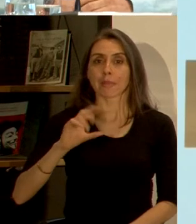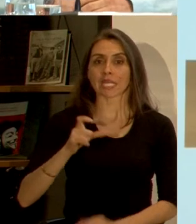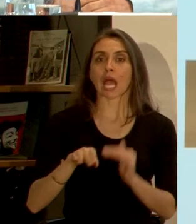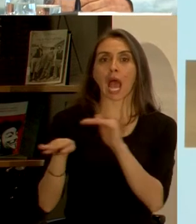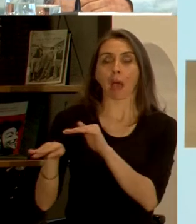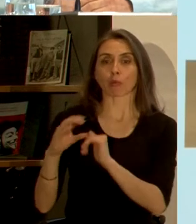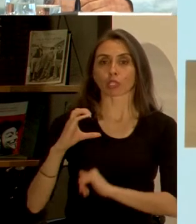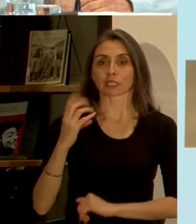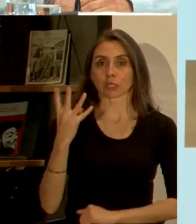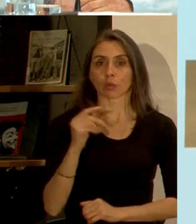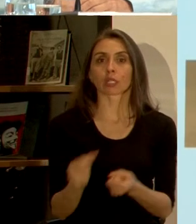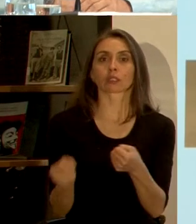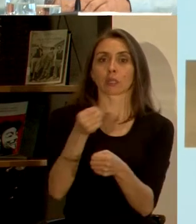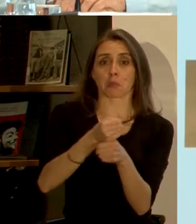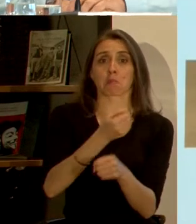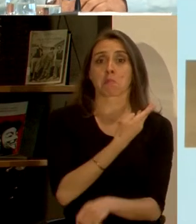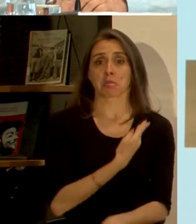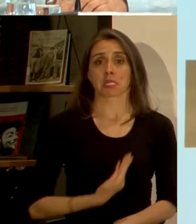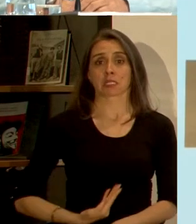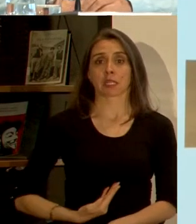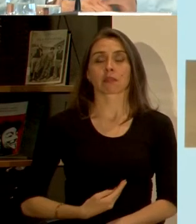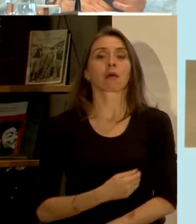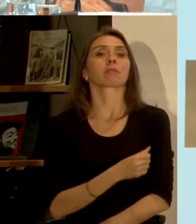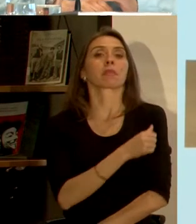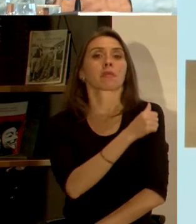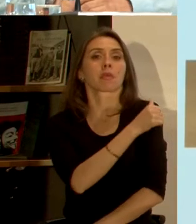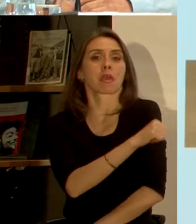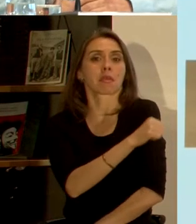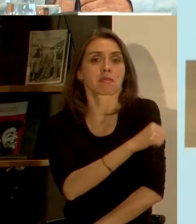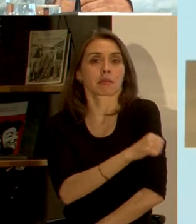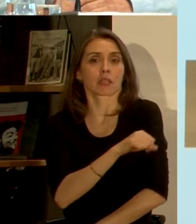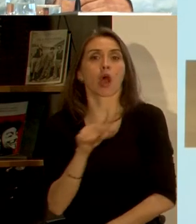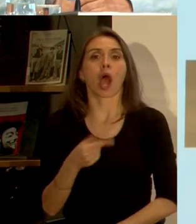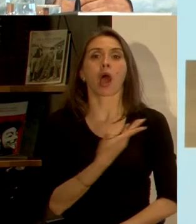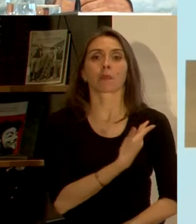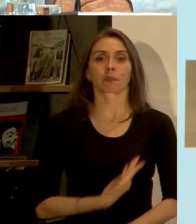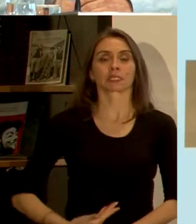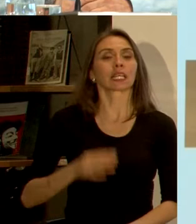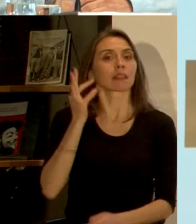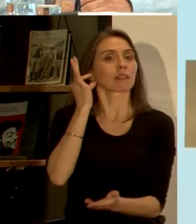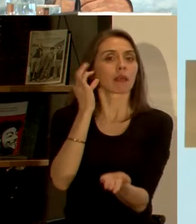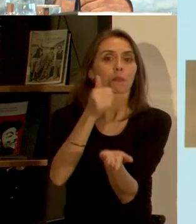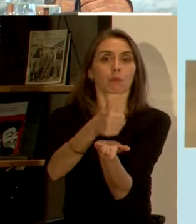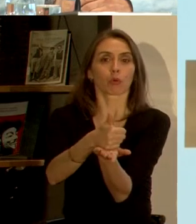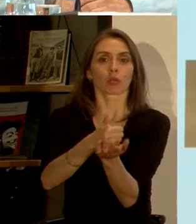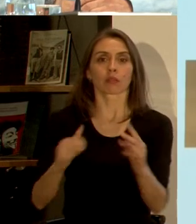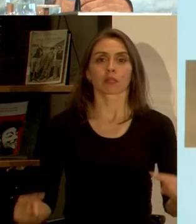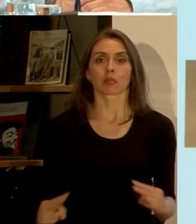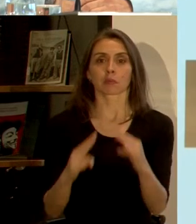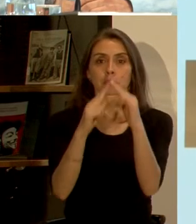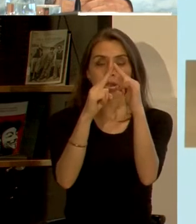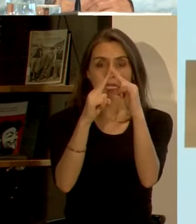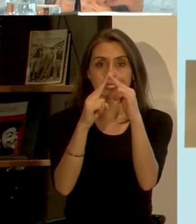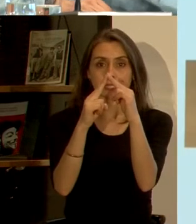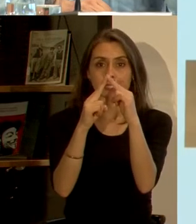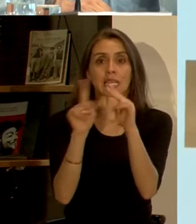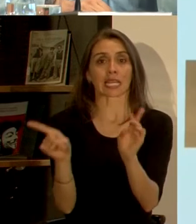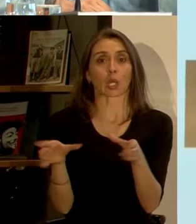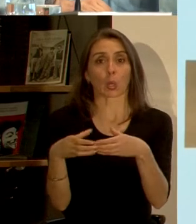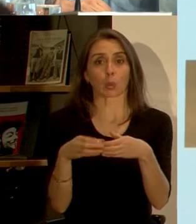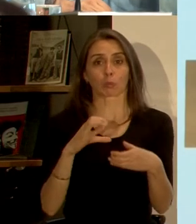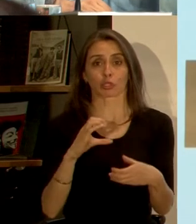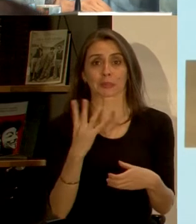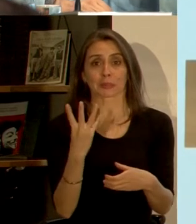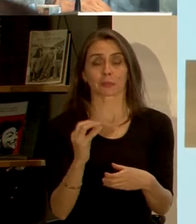estuvo de presidente del alcalde de Río de Janeiro, hoy lo preside la alcaldesa de París, San Hidalgo, y